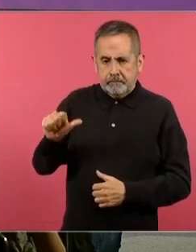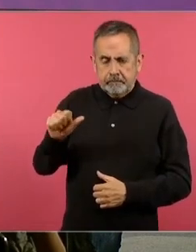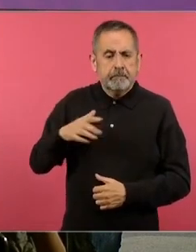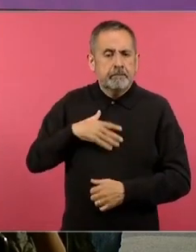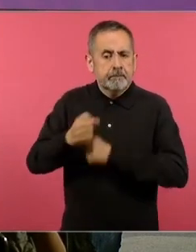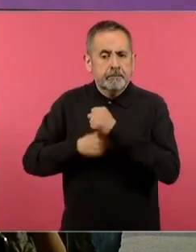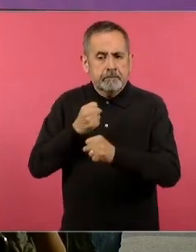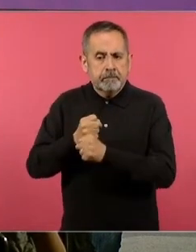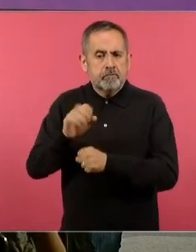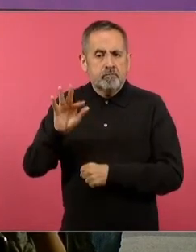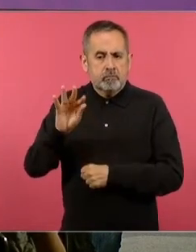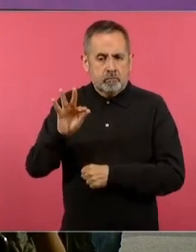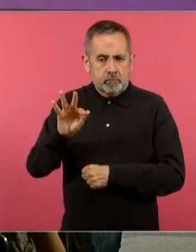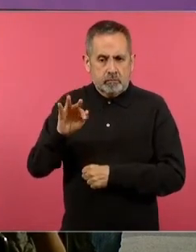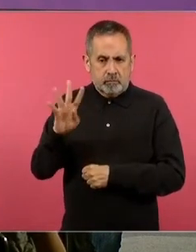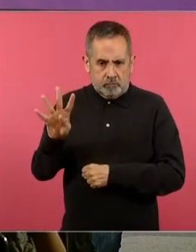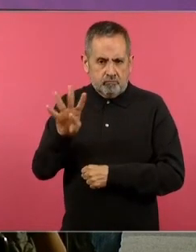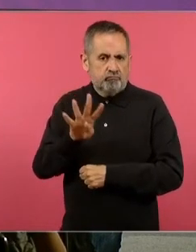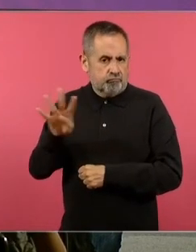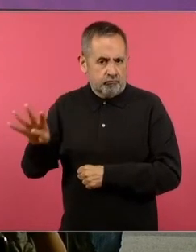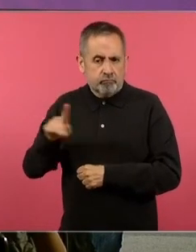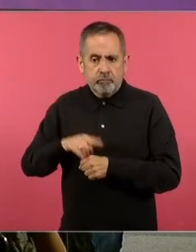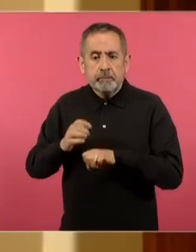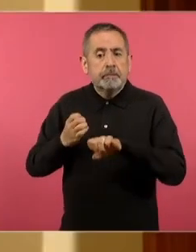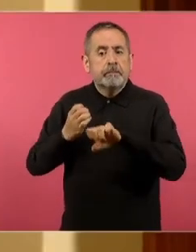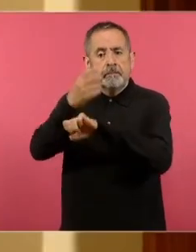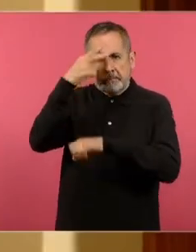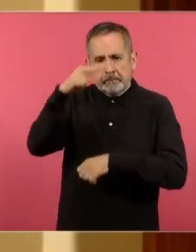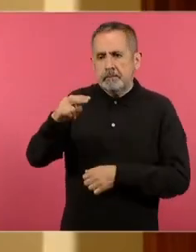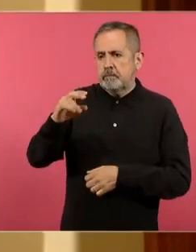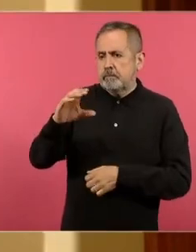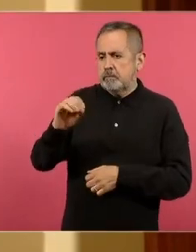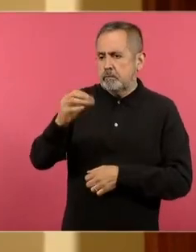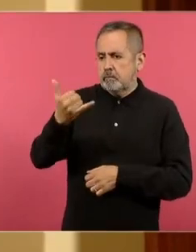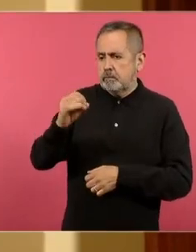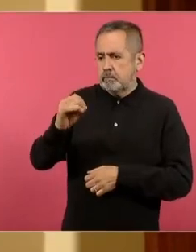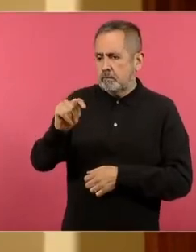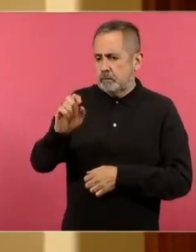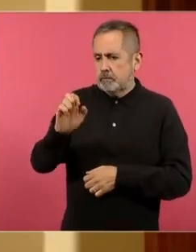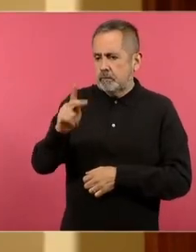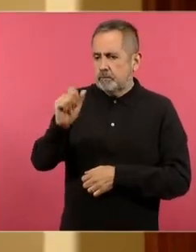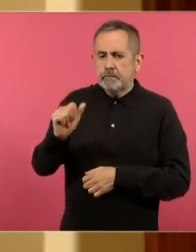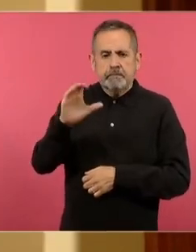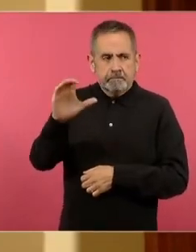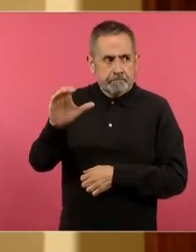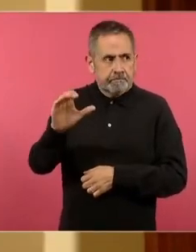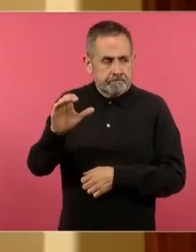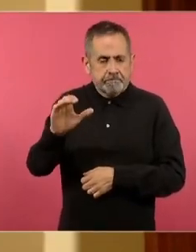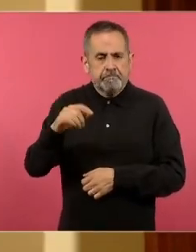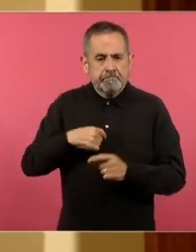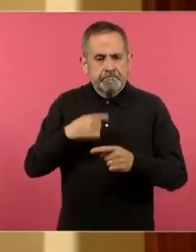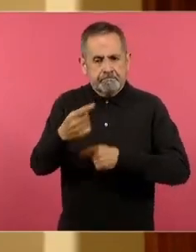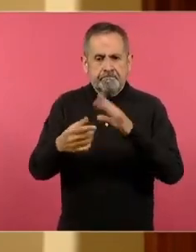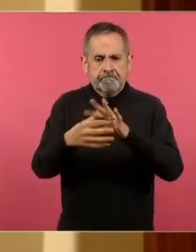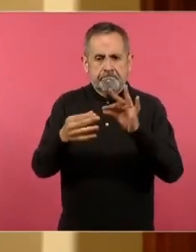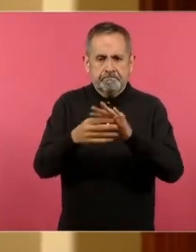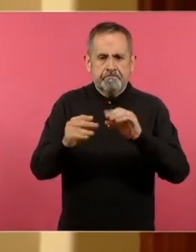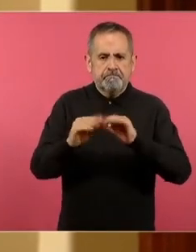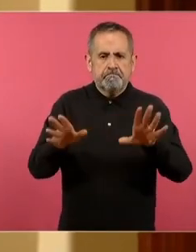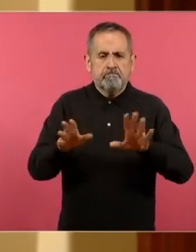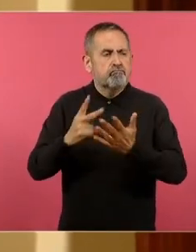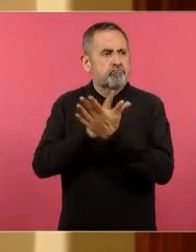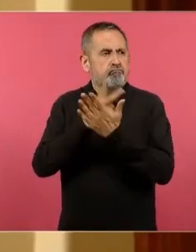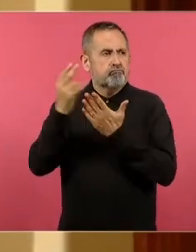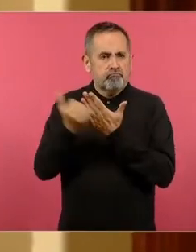años, vengo de Coyotepec, Estado de México y yo les vengo a explicar el